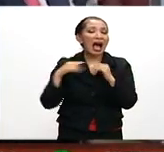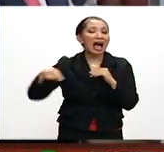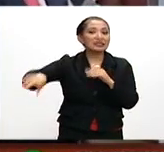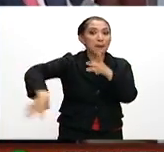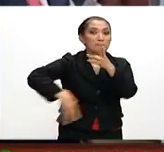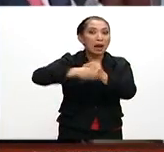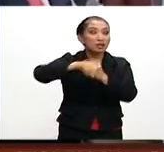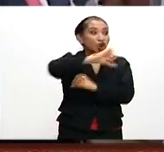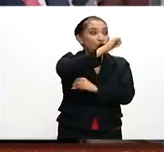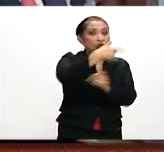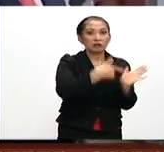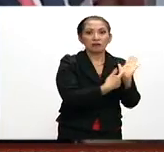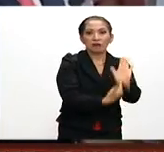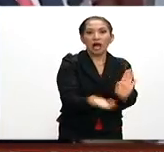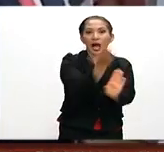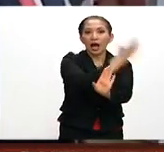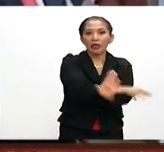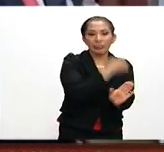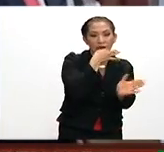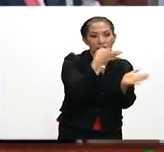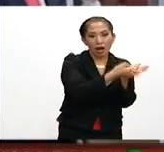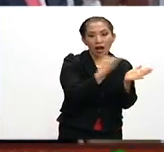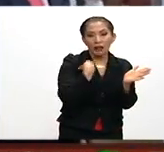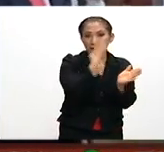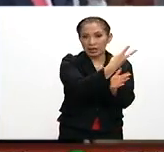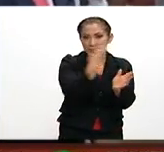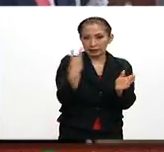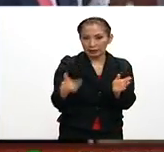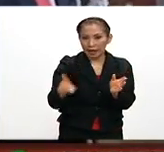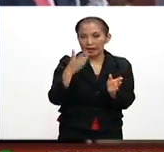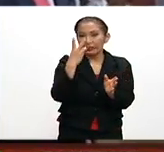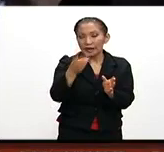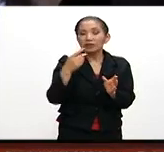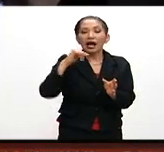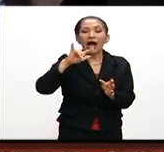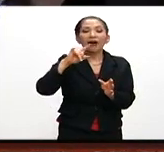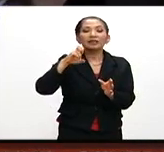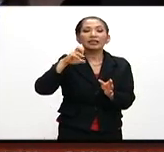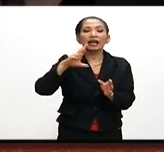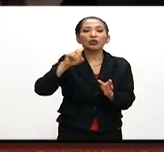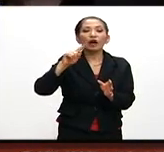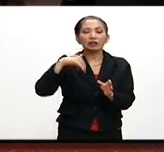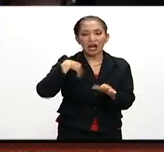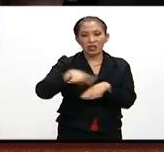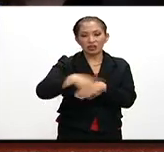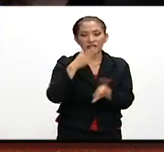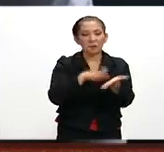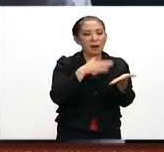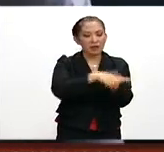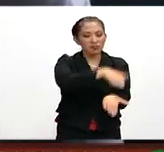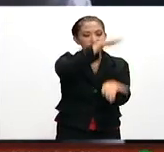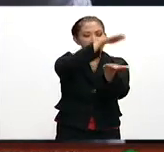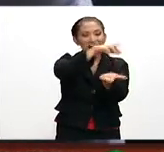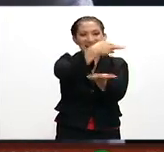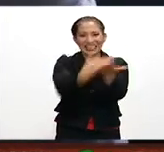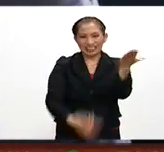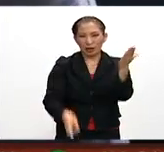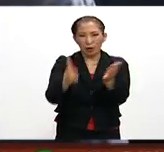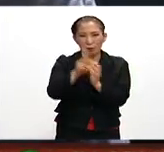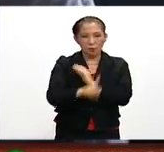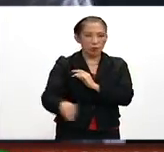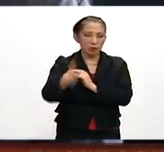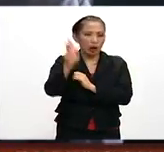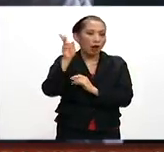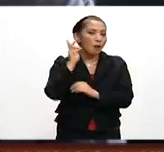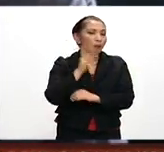aparte de las presentadas en su declaración 3 de 3. Javier Duarte presentó también 14 documentos del Registro Público de la